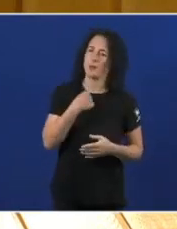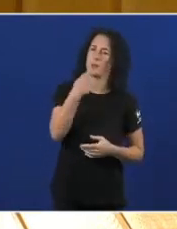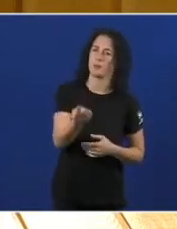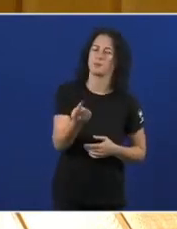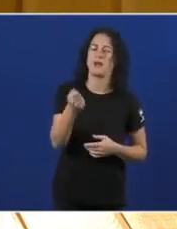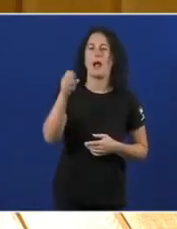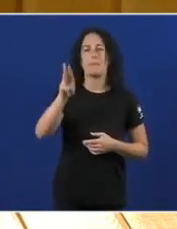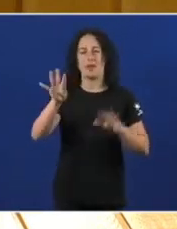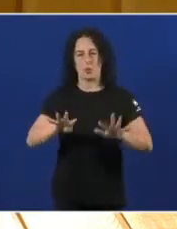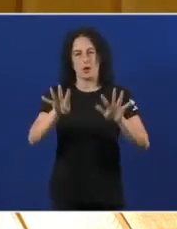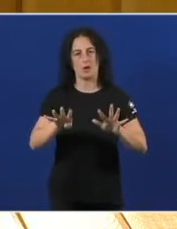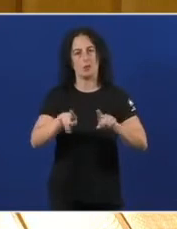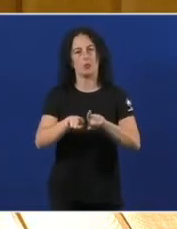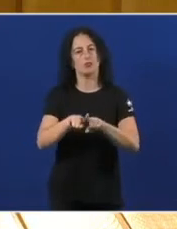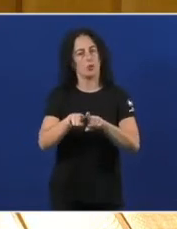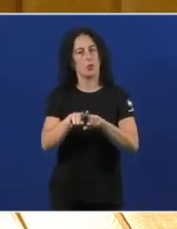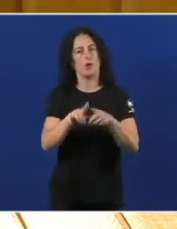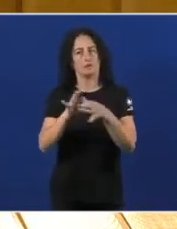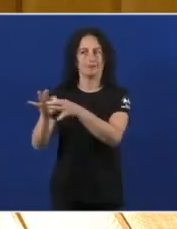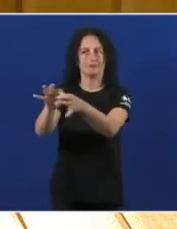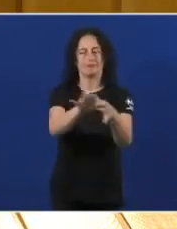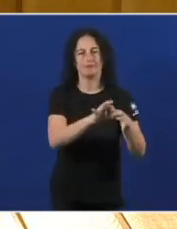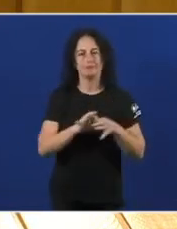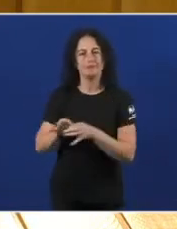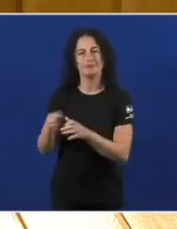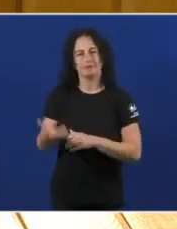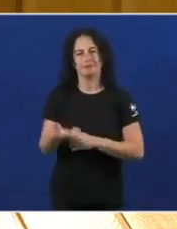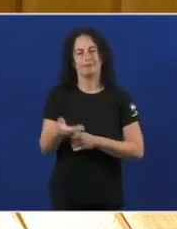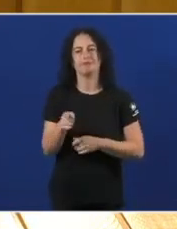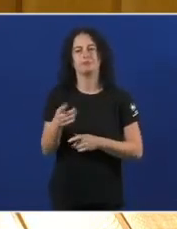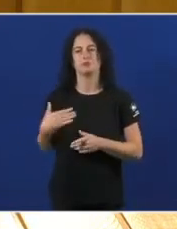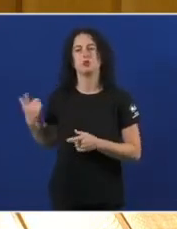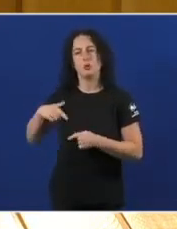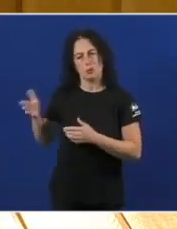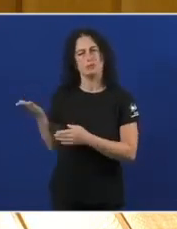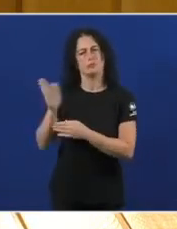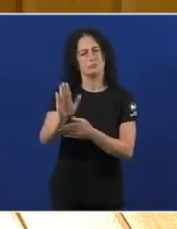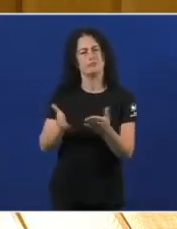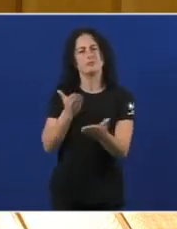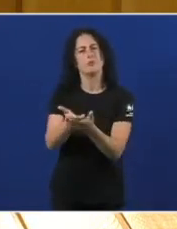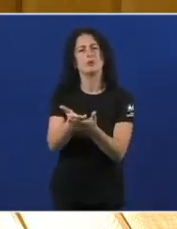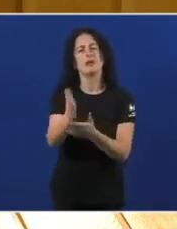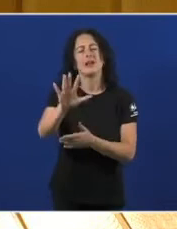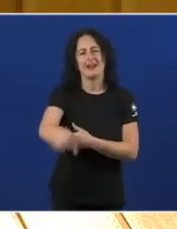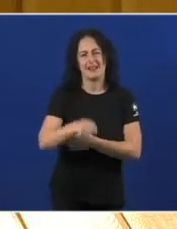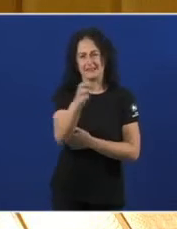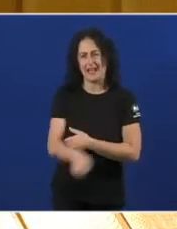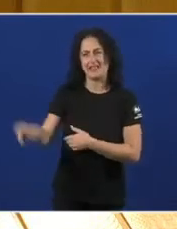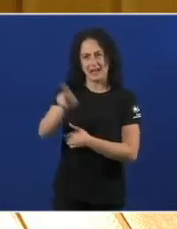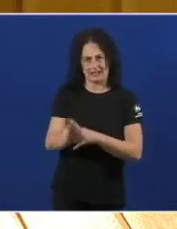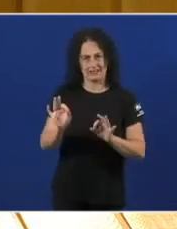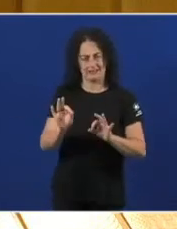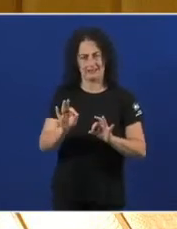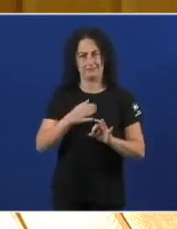A AP9 Como un eixo Vertebral E anunciarles Que traeremos A proposta De rescatar A concesión Da AP9